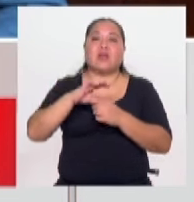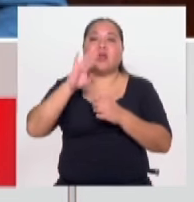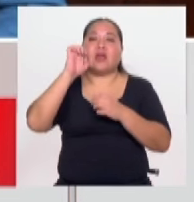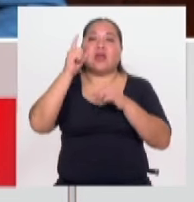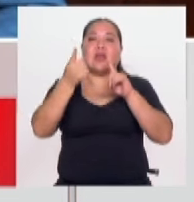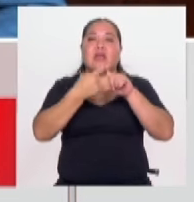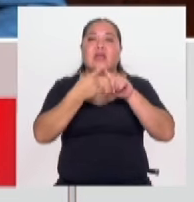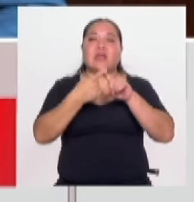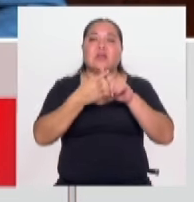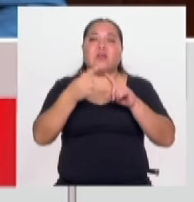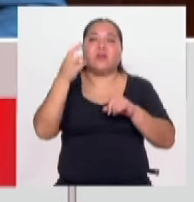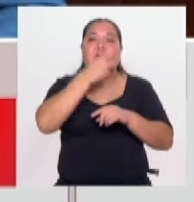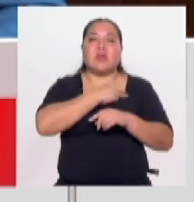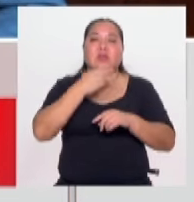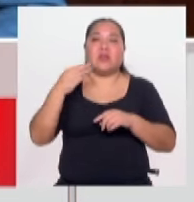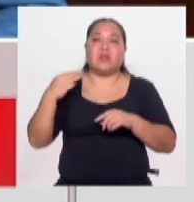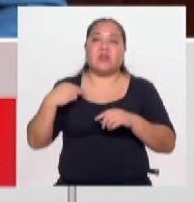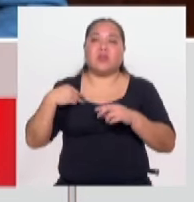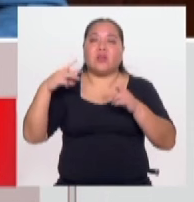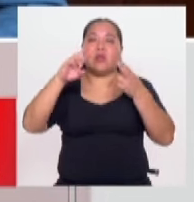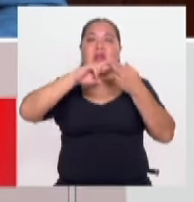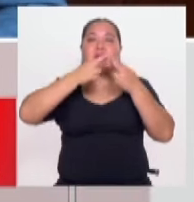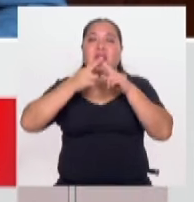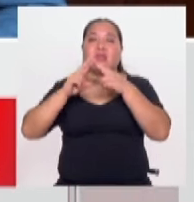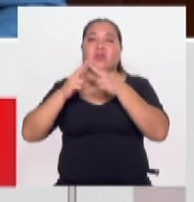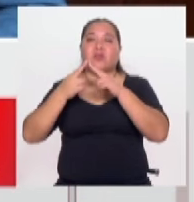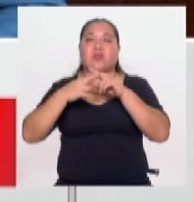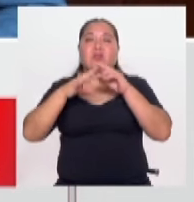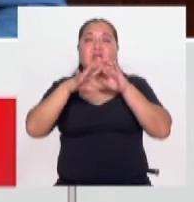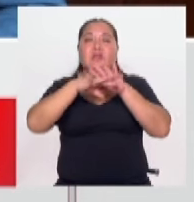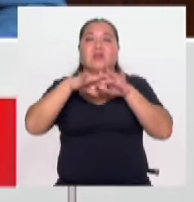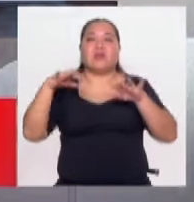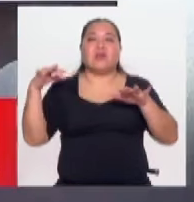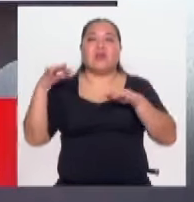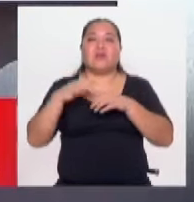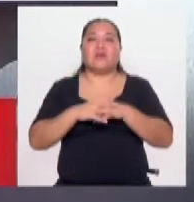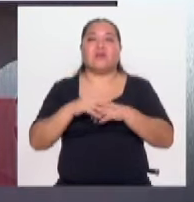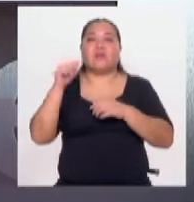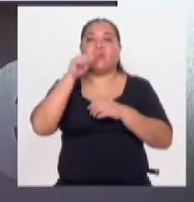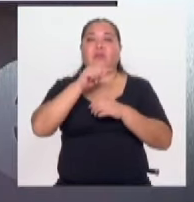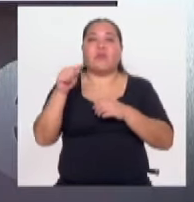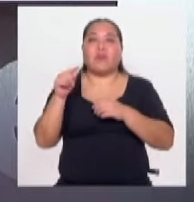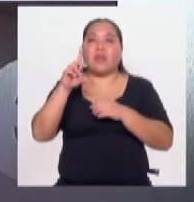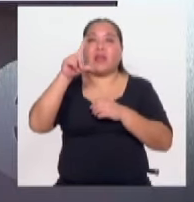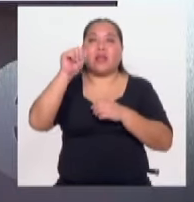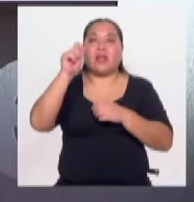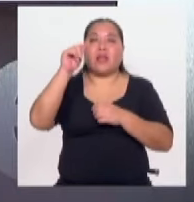Exteriores, para hablar con respecto a esta próxima reunión que tendrán los países miembros de la CAN aquí en Lima.